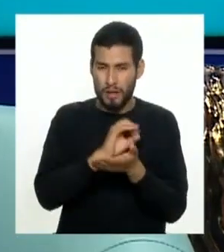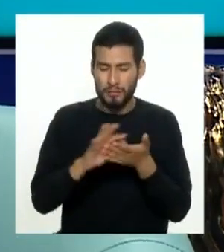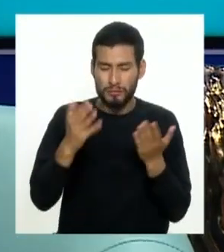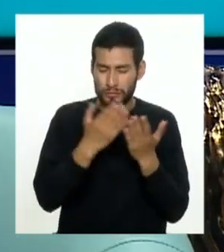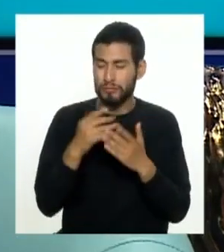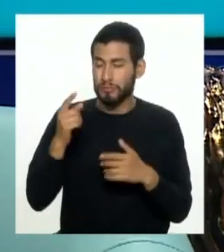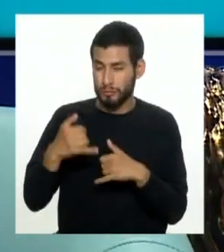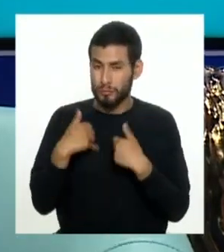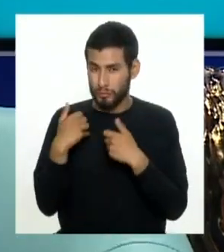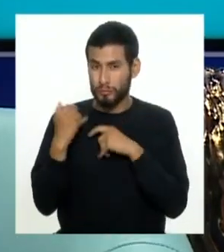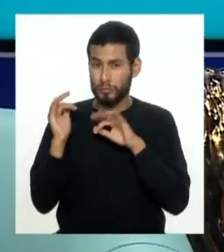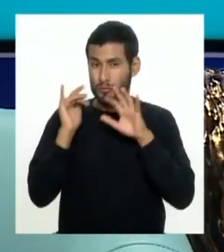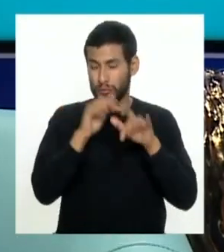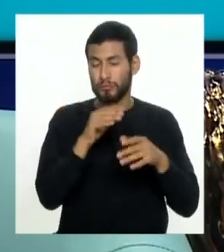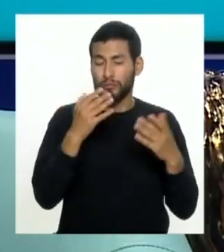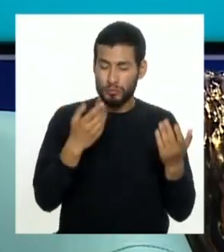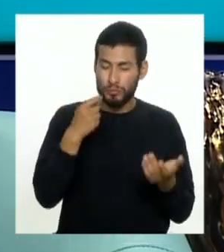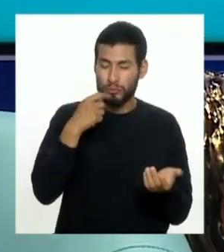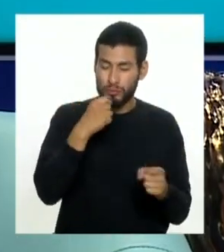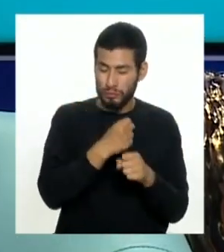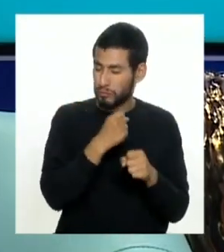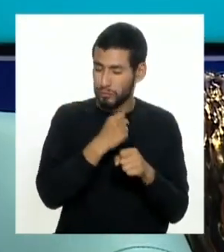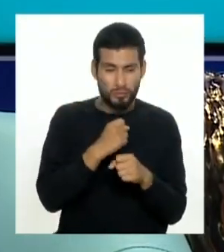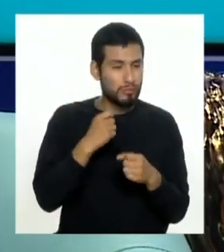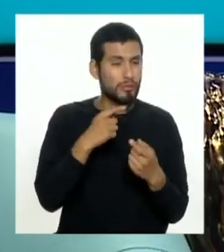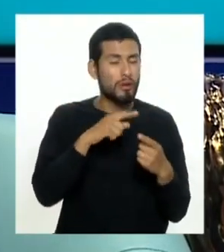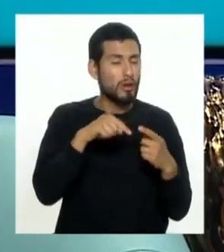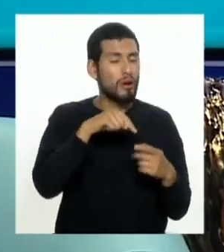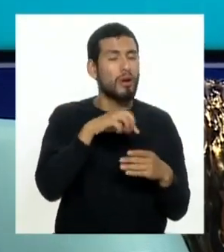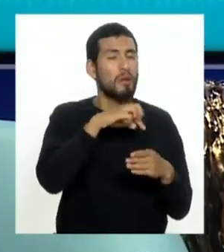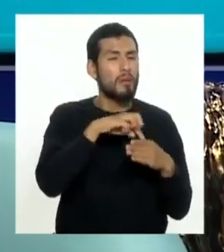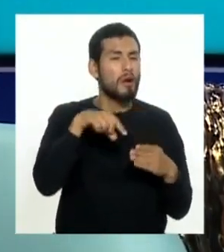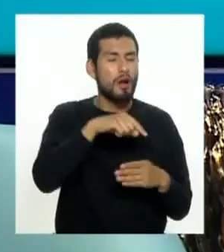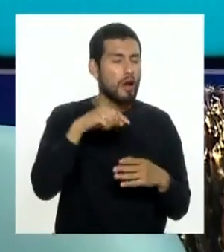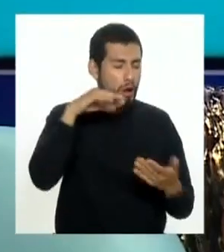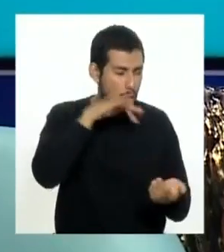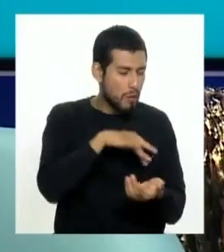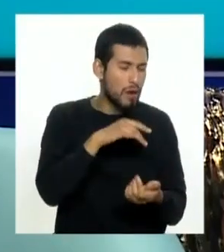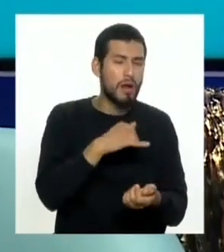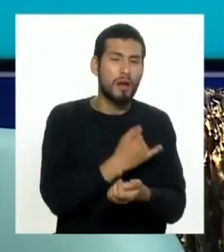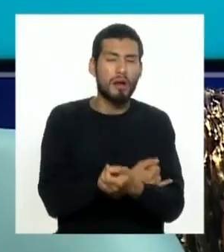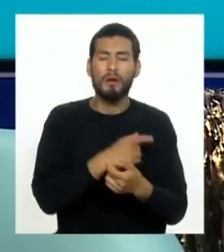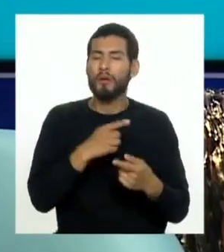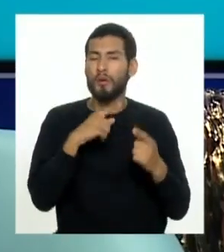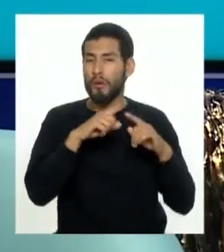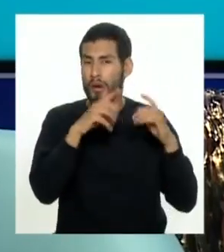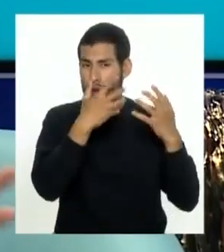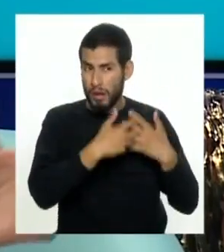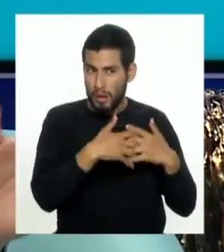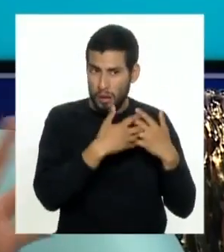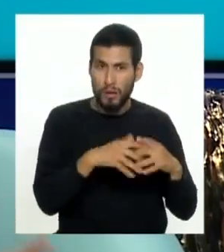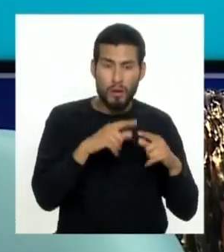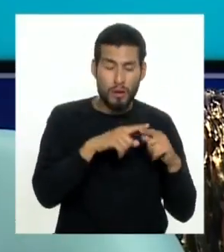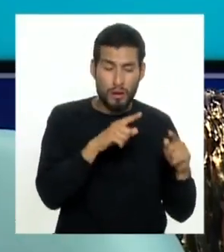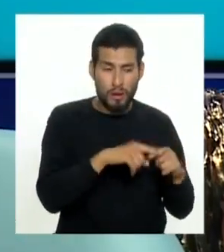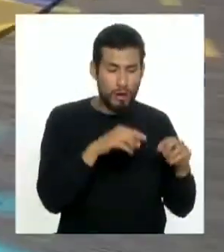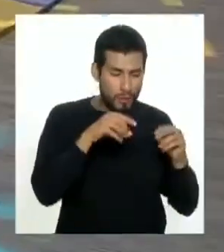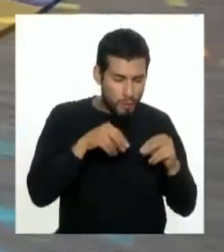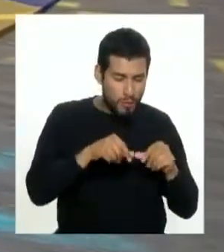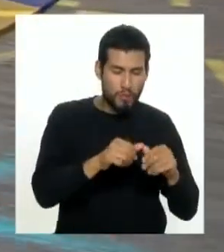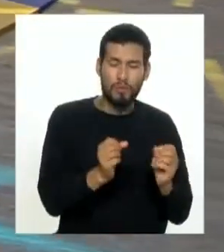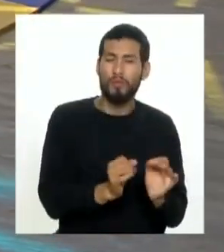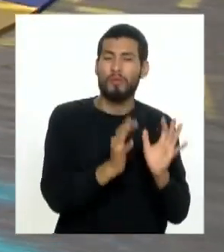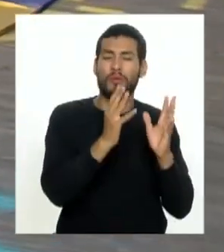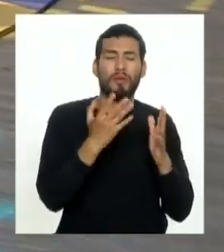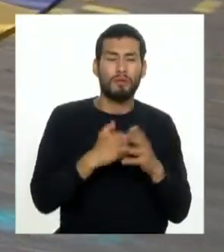jóvenes allá que estudien una carrera técnica no sé el tema del pisco el tema de las de industrializar tantos néctares que tenemos